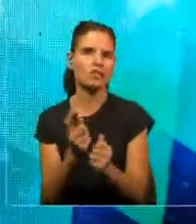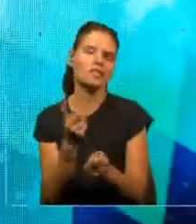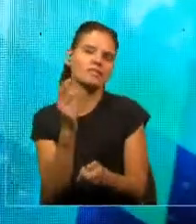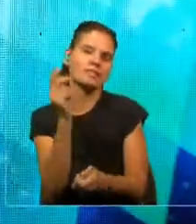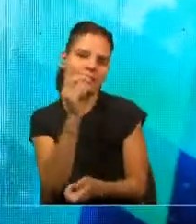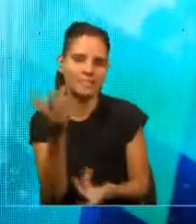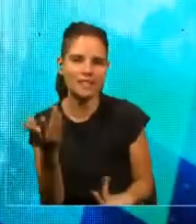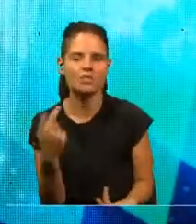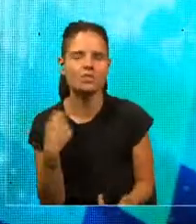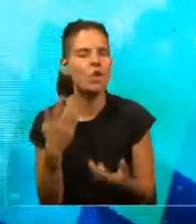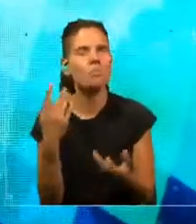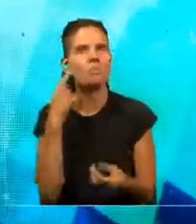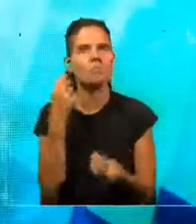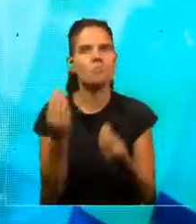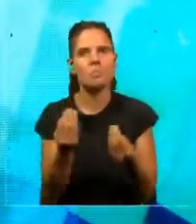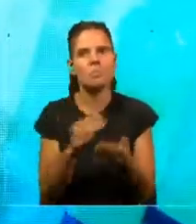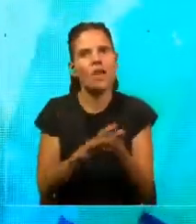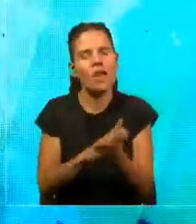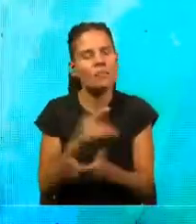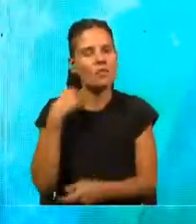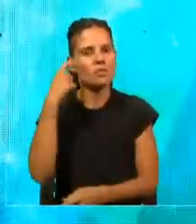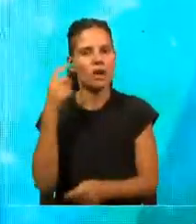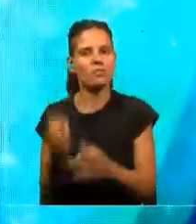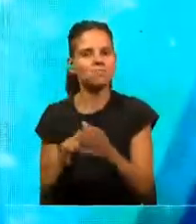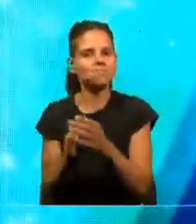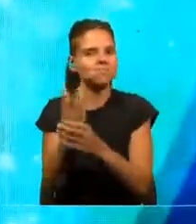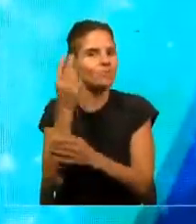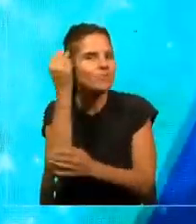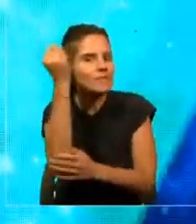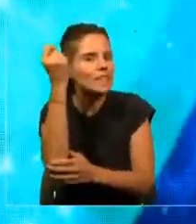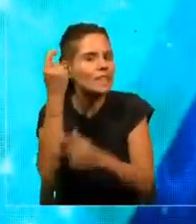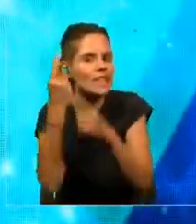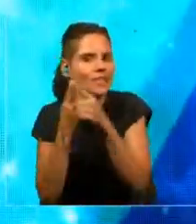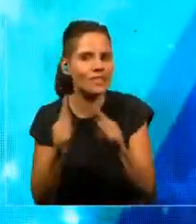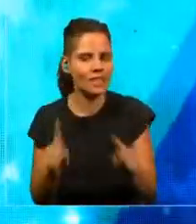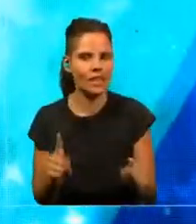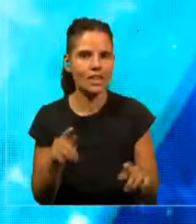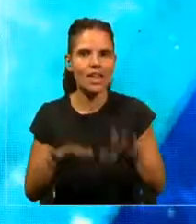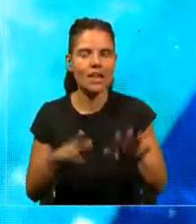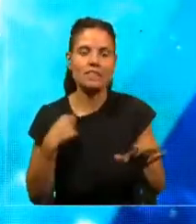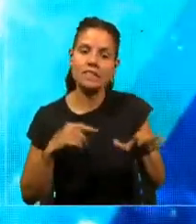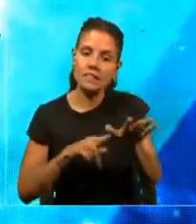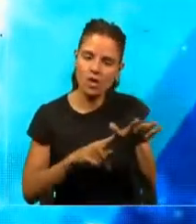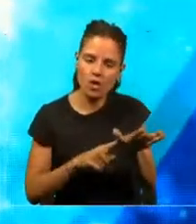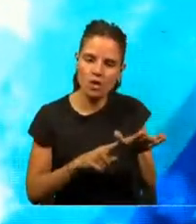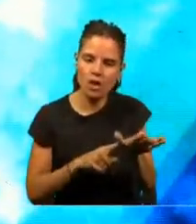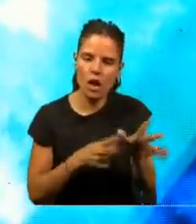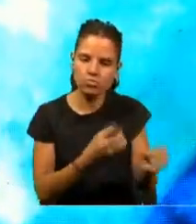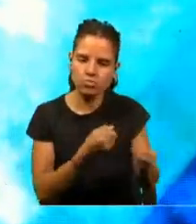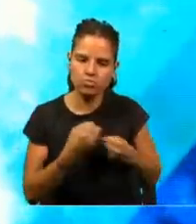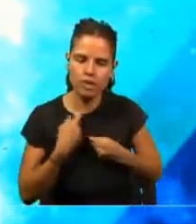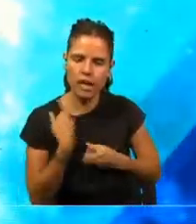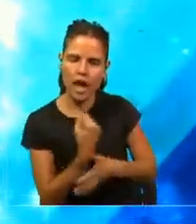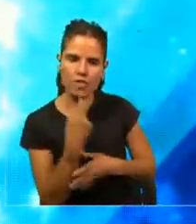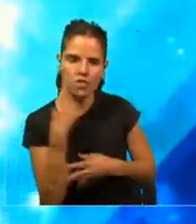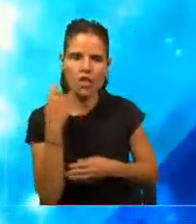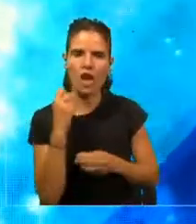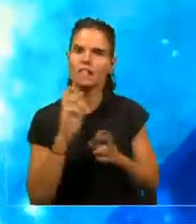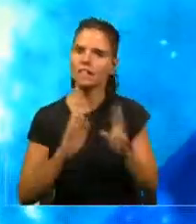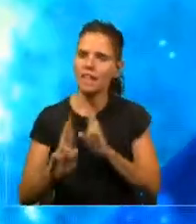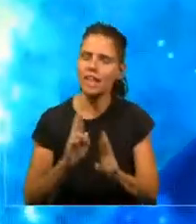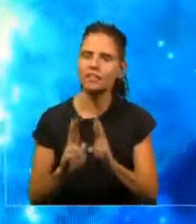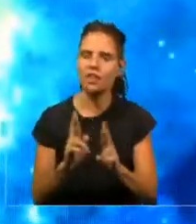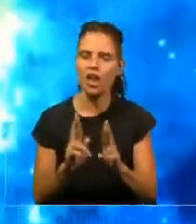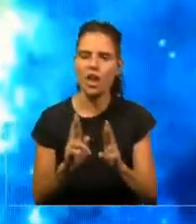pudiésemos crear algo diferente? ¿Qué pasa si pudiéramos tener la tecnología que nos ayudara a interactuar con la